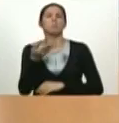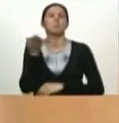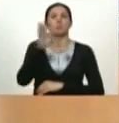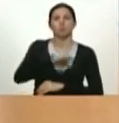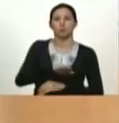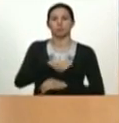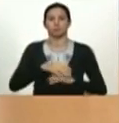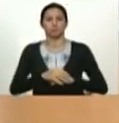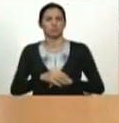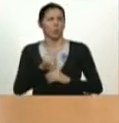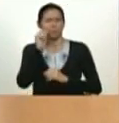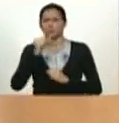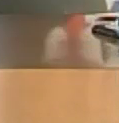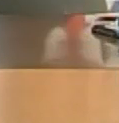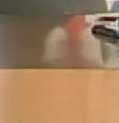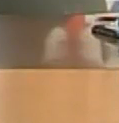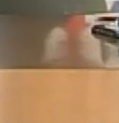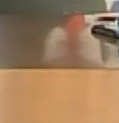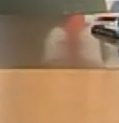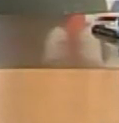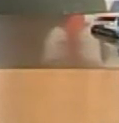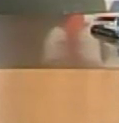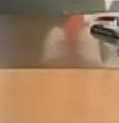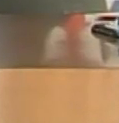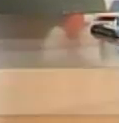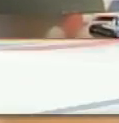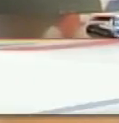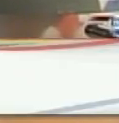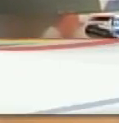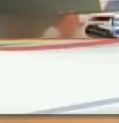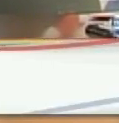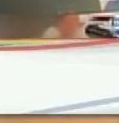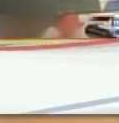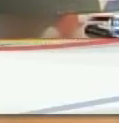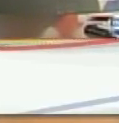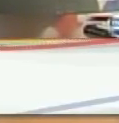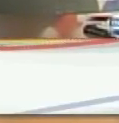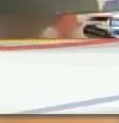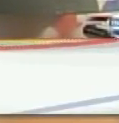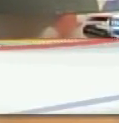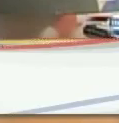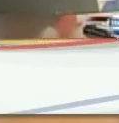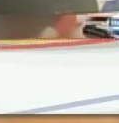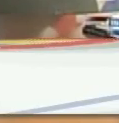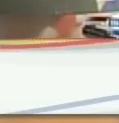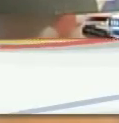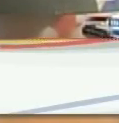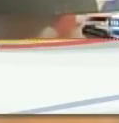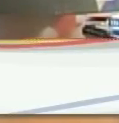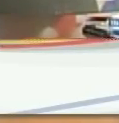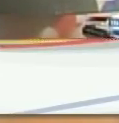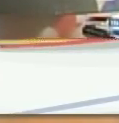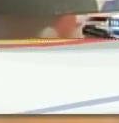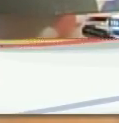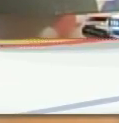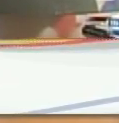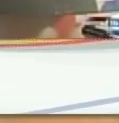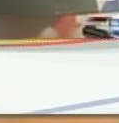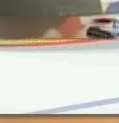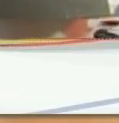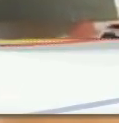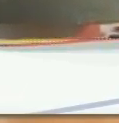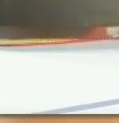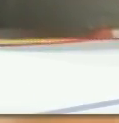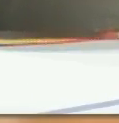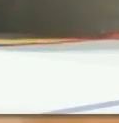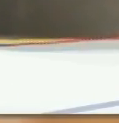Bolivariano toda su vida. Le hizo bocetos a Bolívar. Bolívar posó para él para bocetos en carboncillo. Y luego, al pasar de